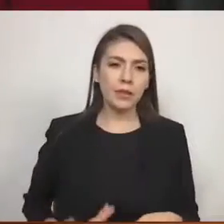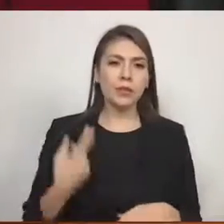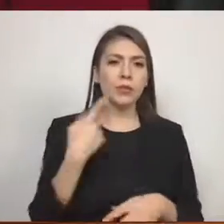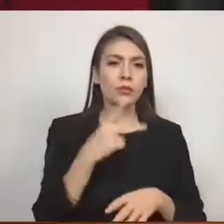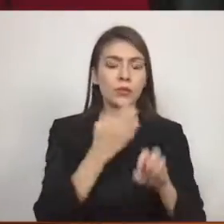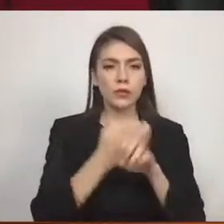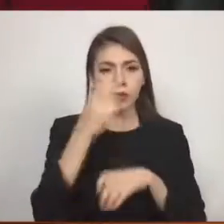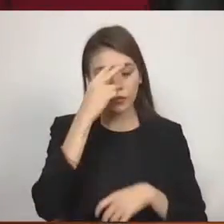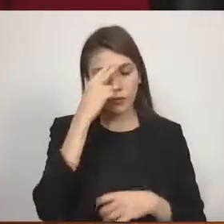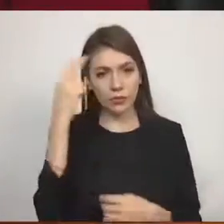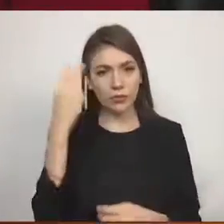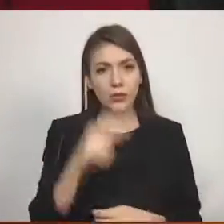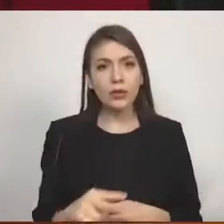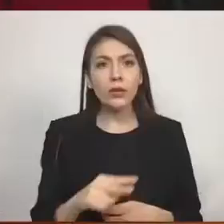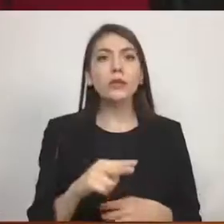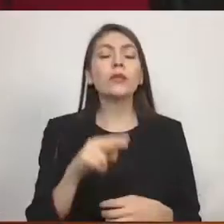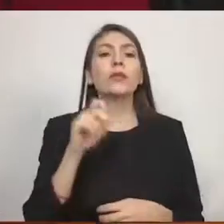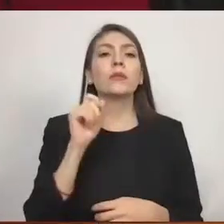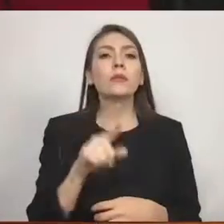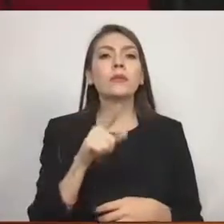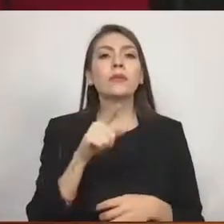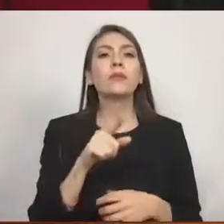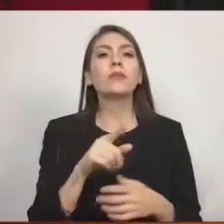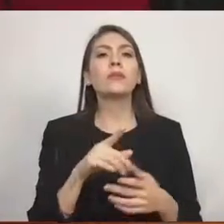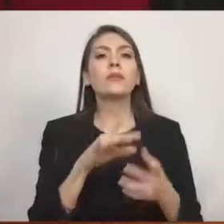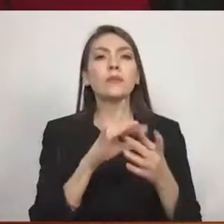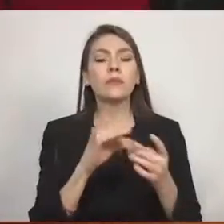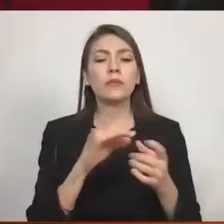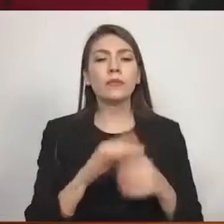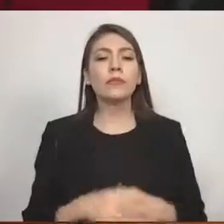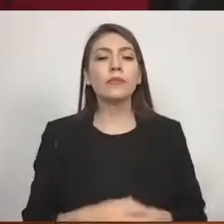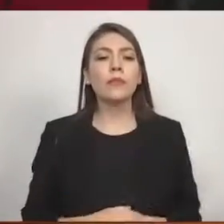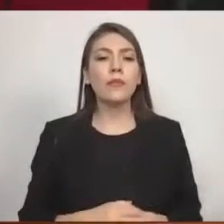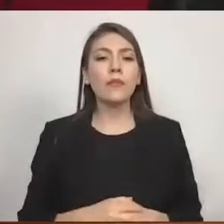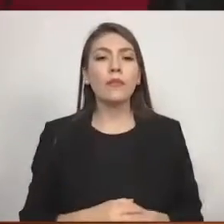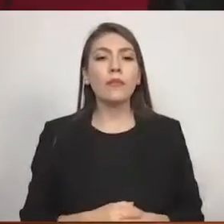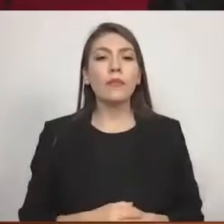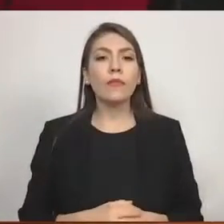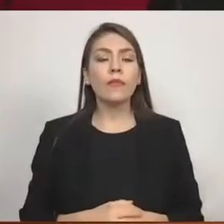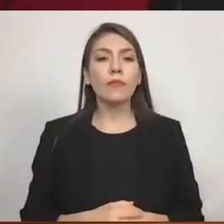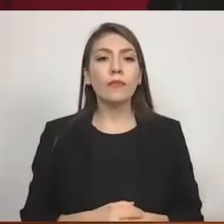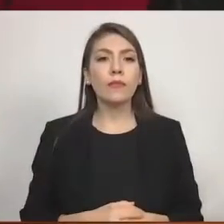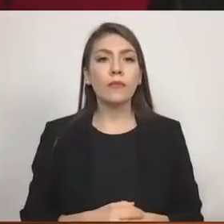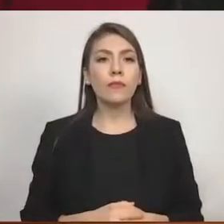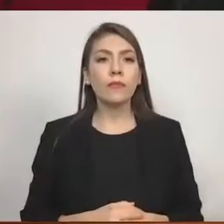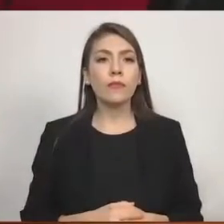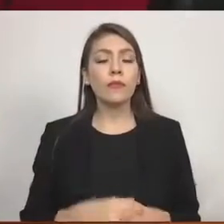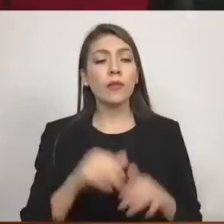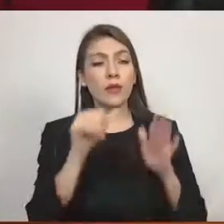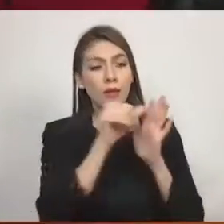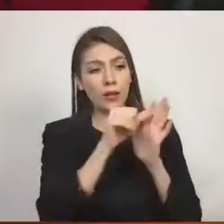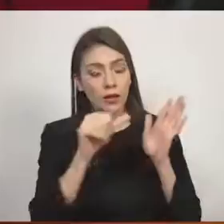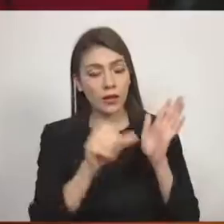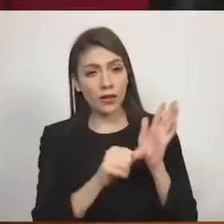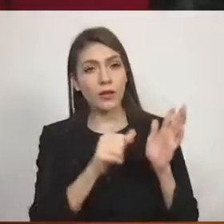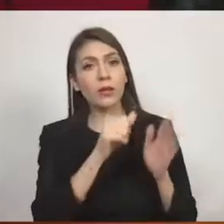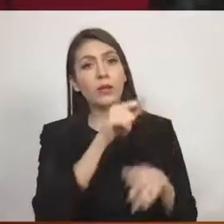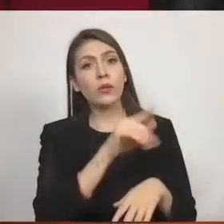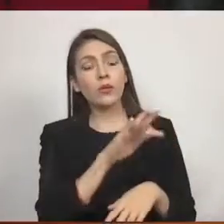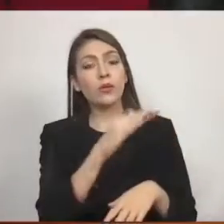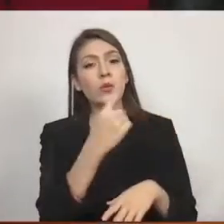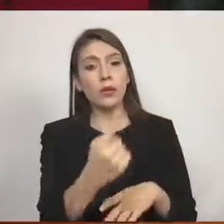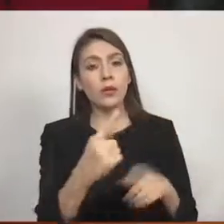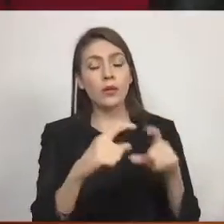Estado de México, presente. En ejercicio de las facultades que me confieren los artículos 51, fracción primera y